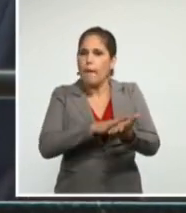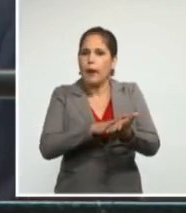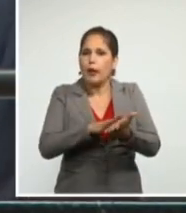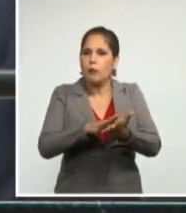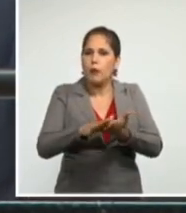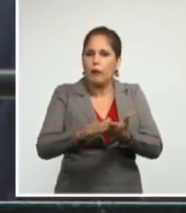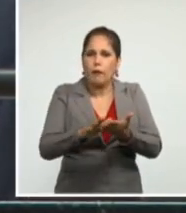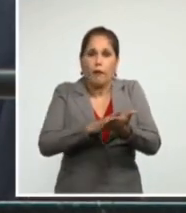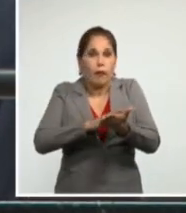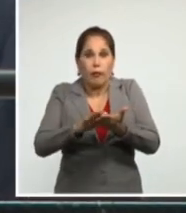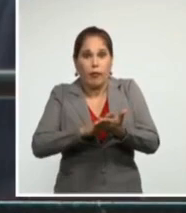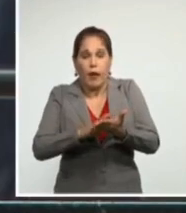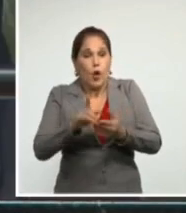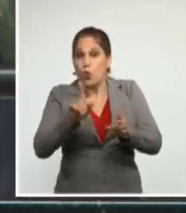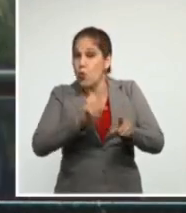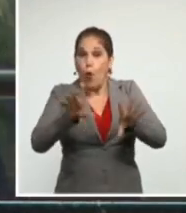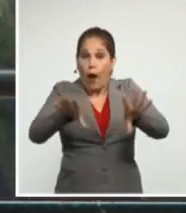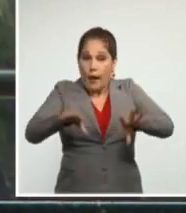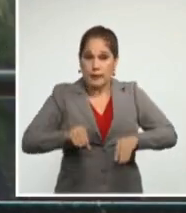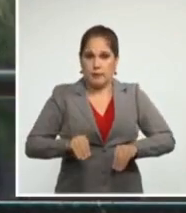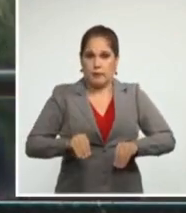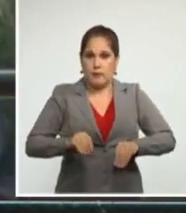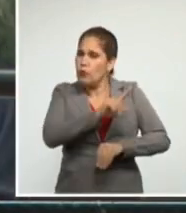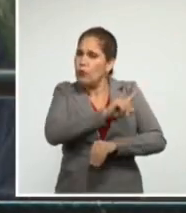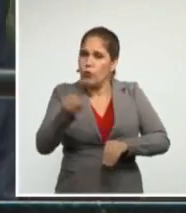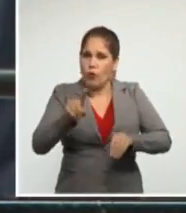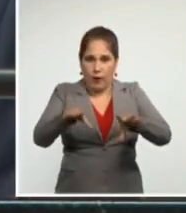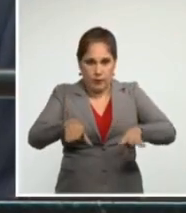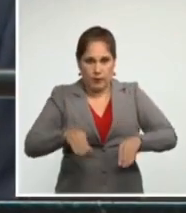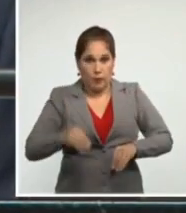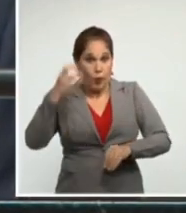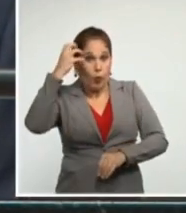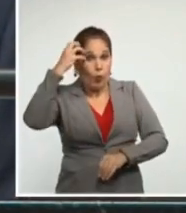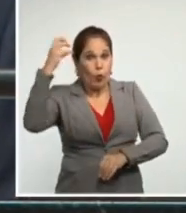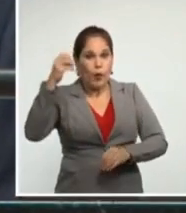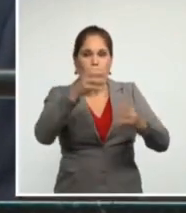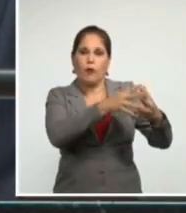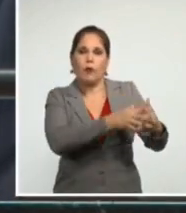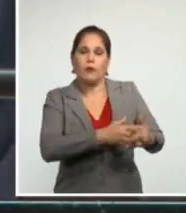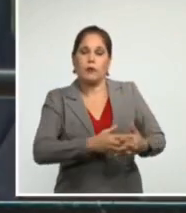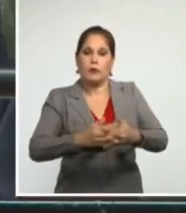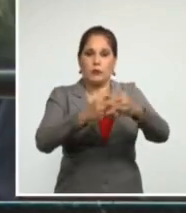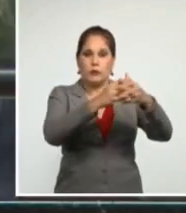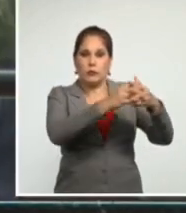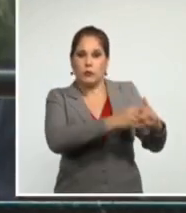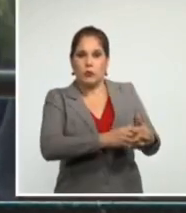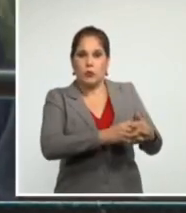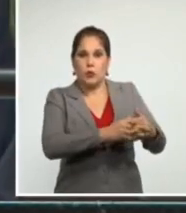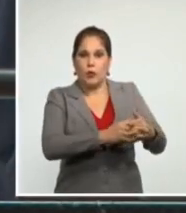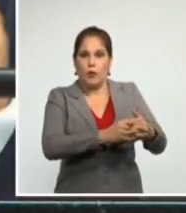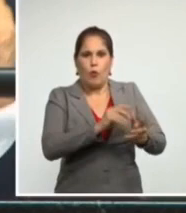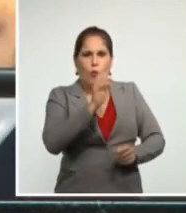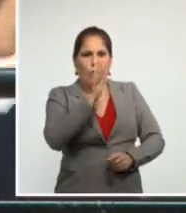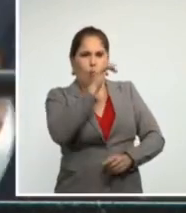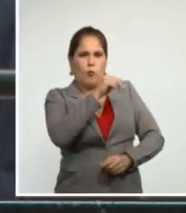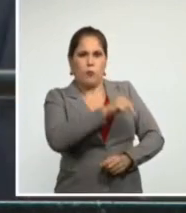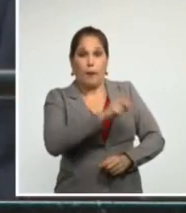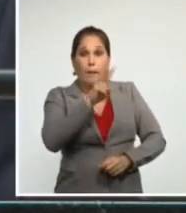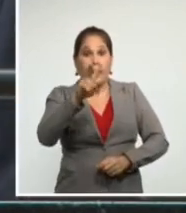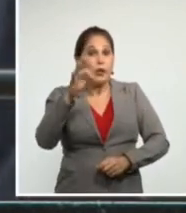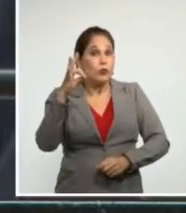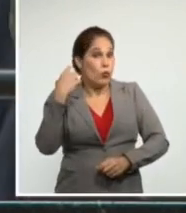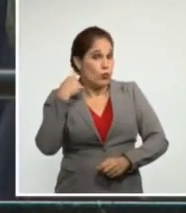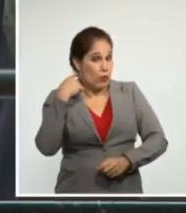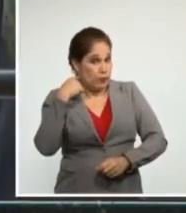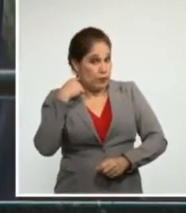es inaceptable que el gobierno de Estados Unidos ignore por 28 años